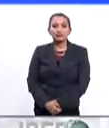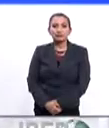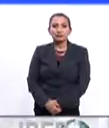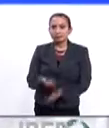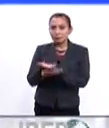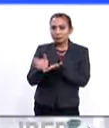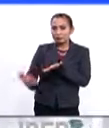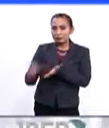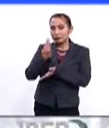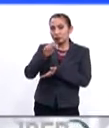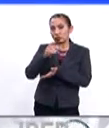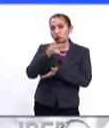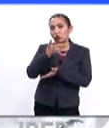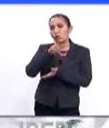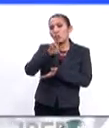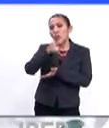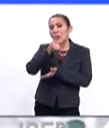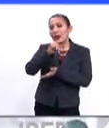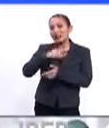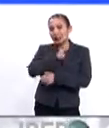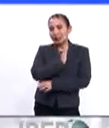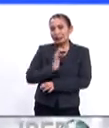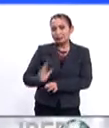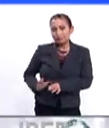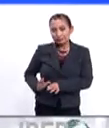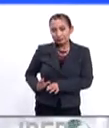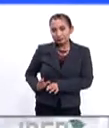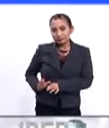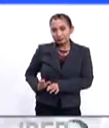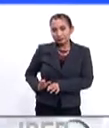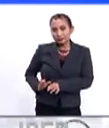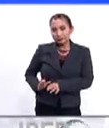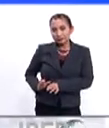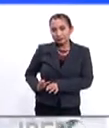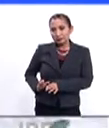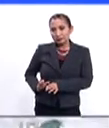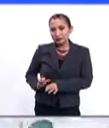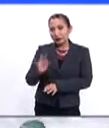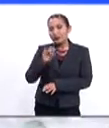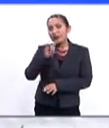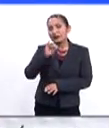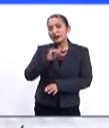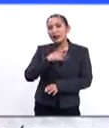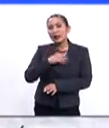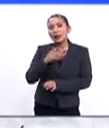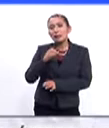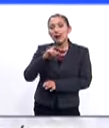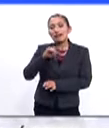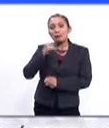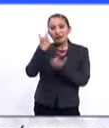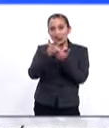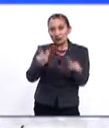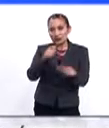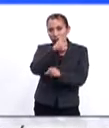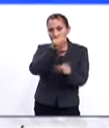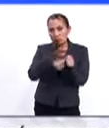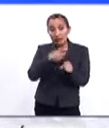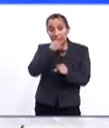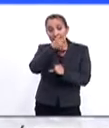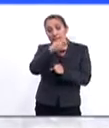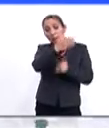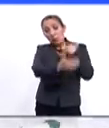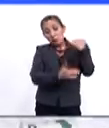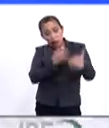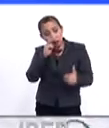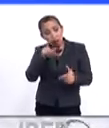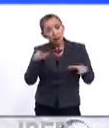Por su parte, Hugo Martínez, candidato del Frente Farabundo Martí para la Liberación Nacional, resaltó los